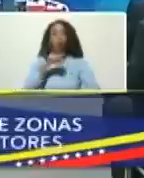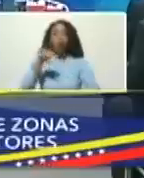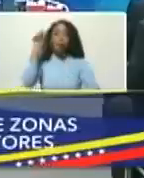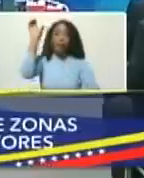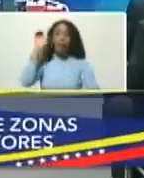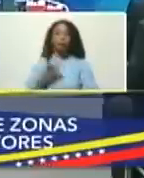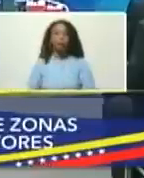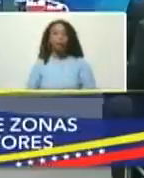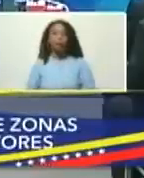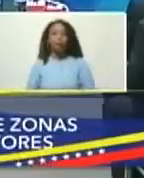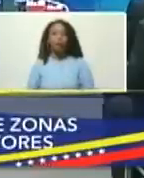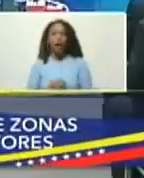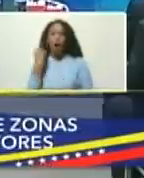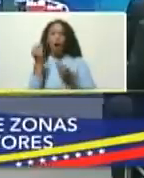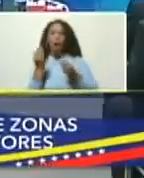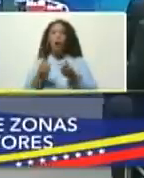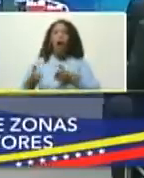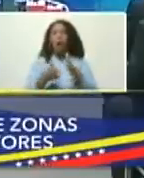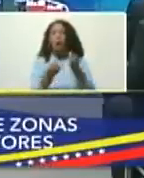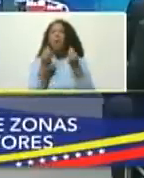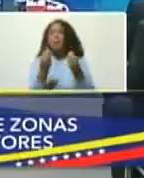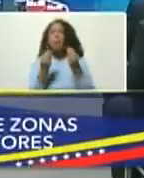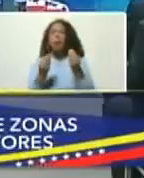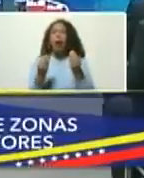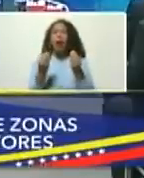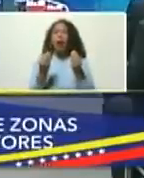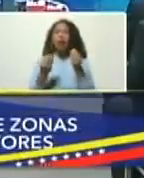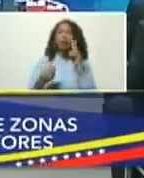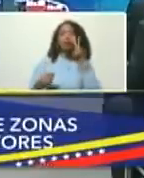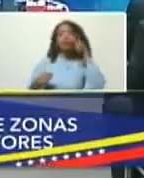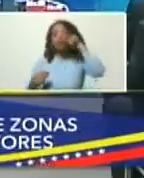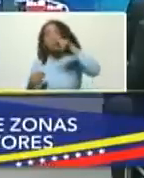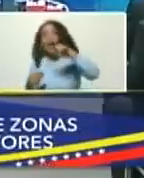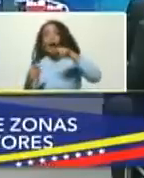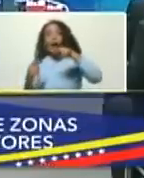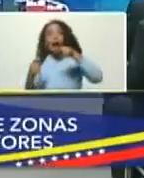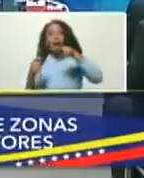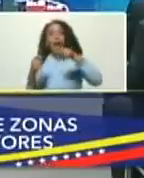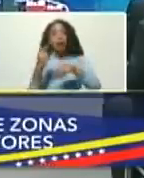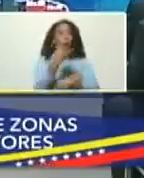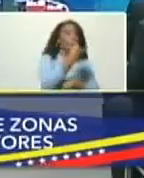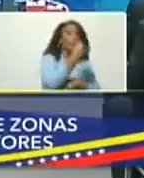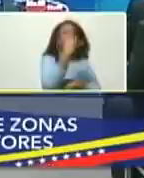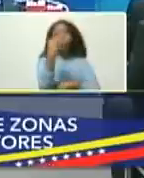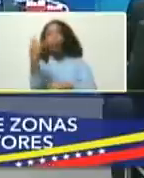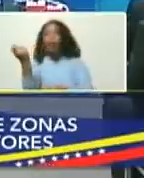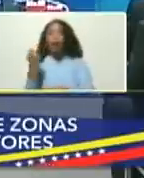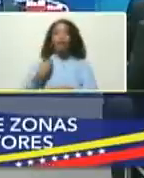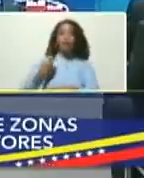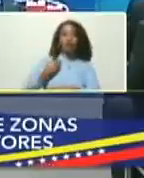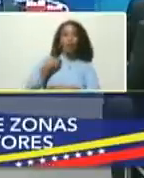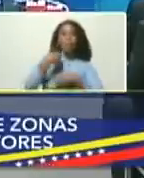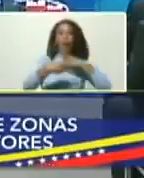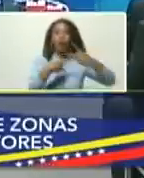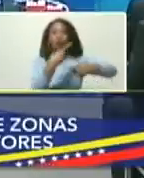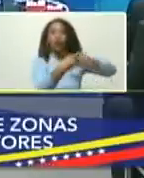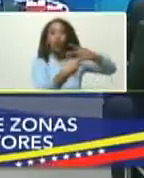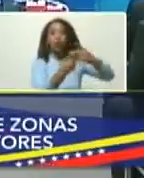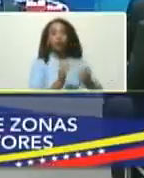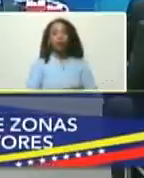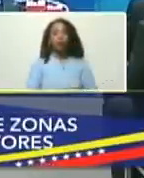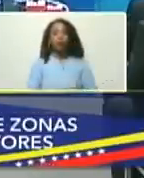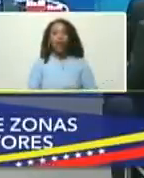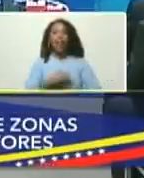como camino para la atracción de inversiones productivas que